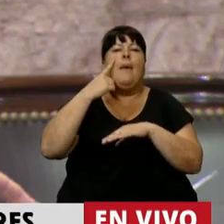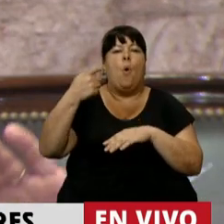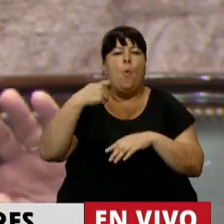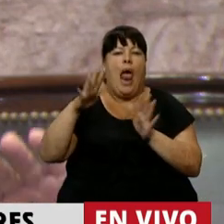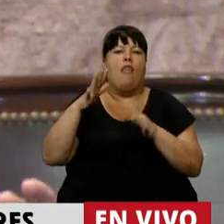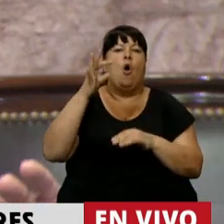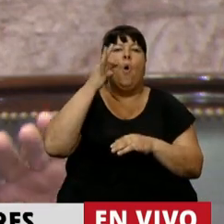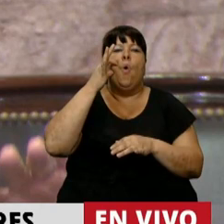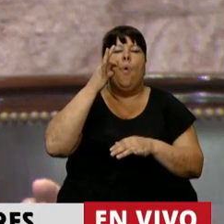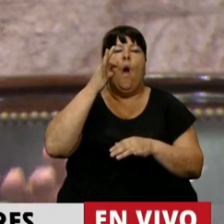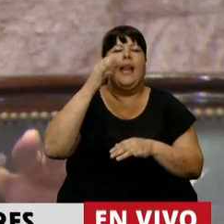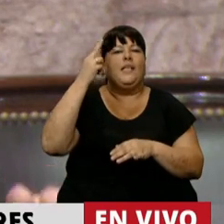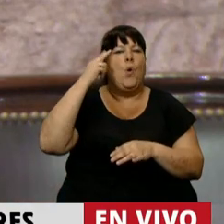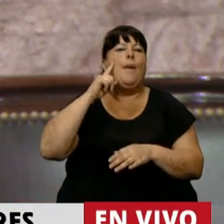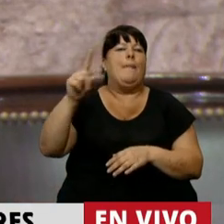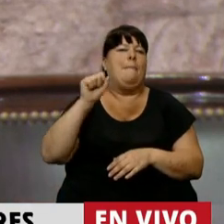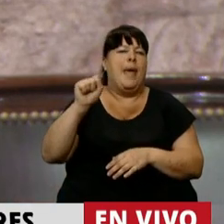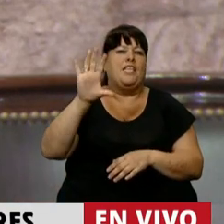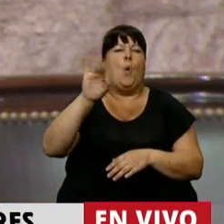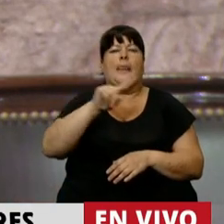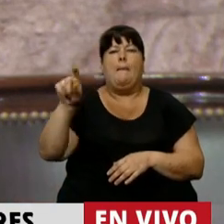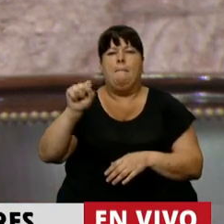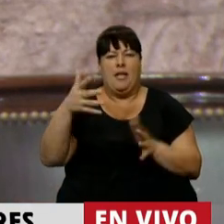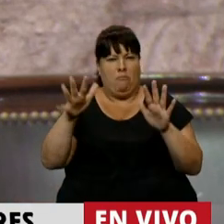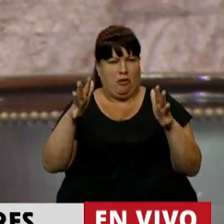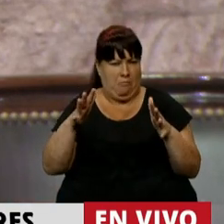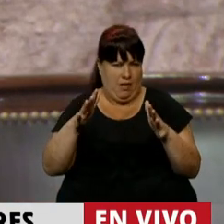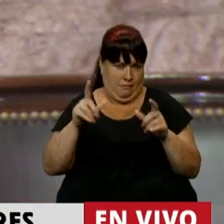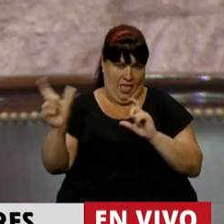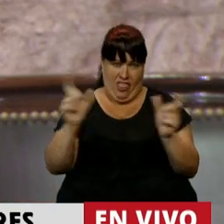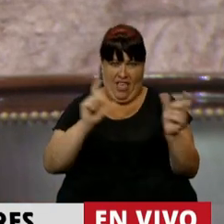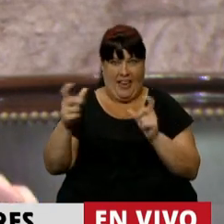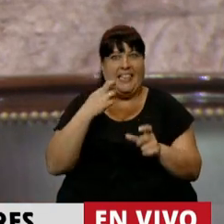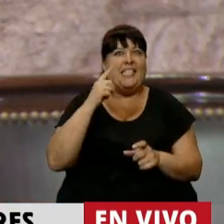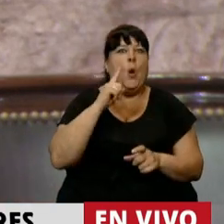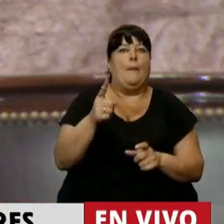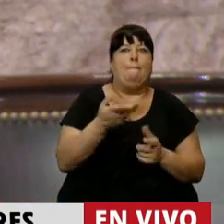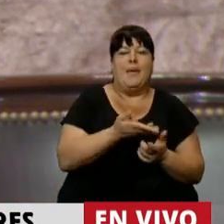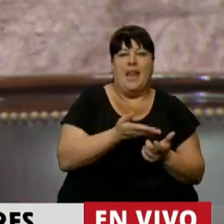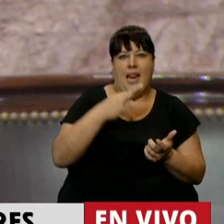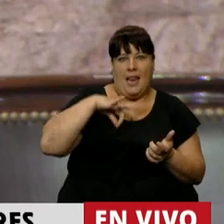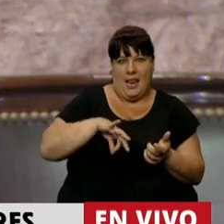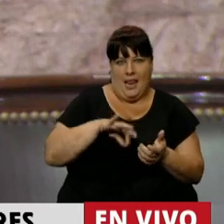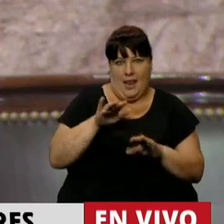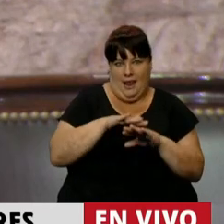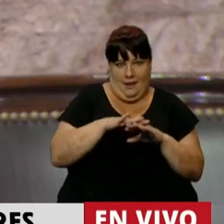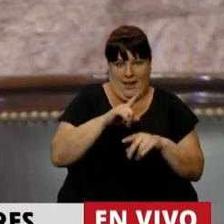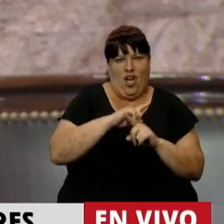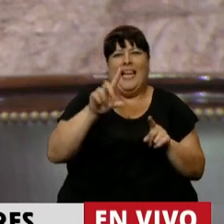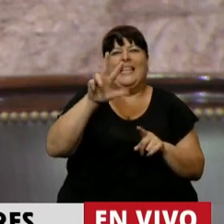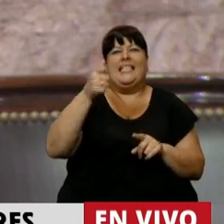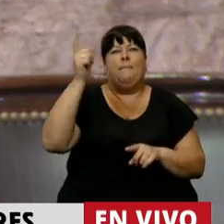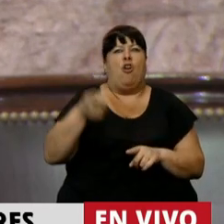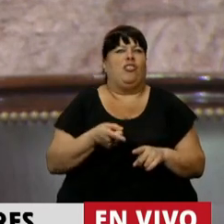jubilado alrededor de 49.000 pesos, 50.000 pesos, muy lejos esos 19.000 apenas cubren el